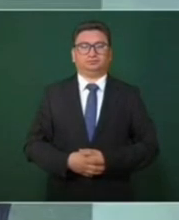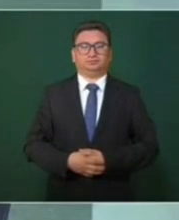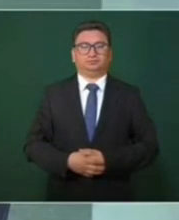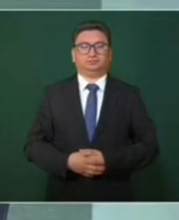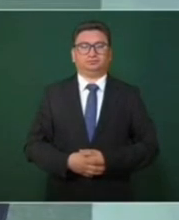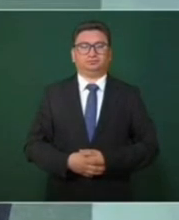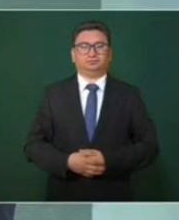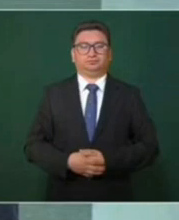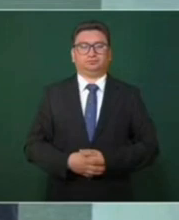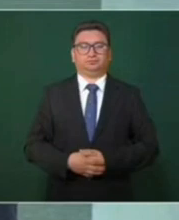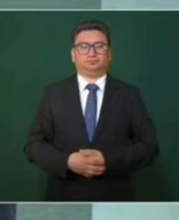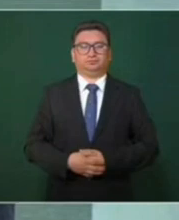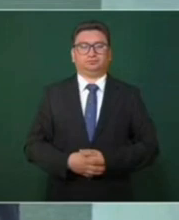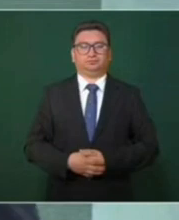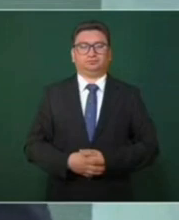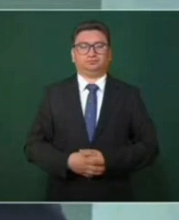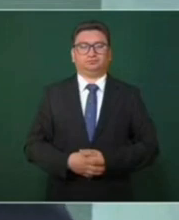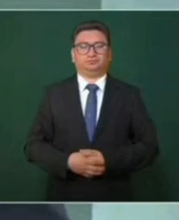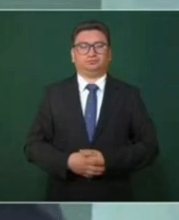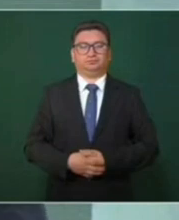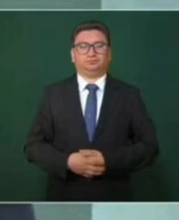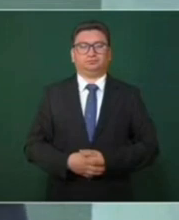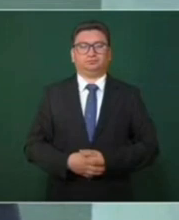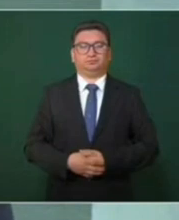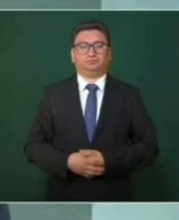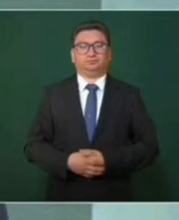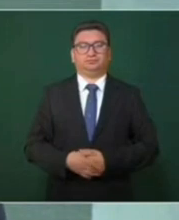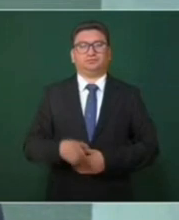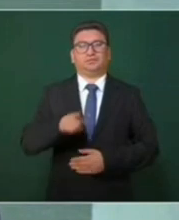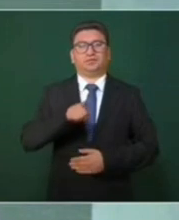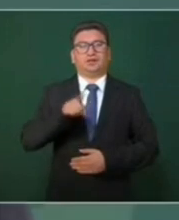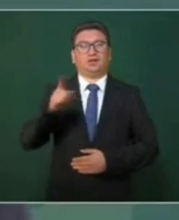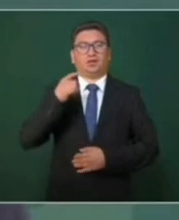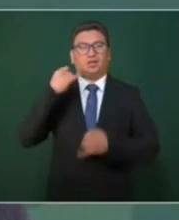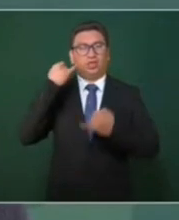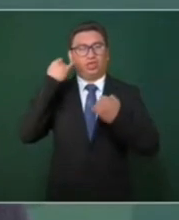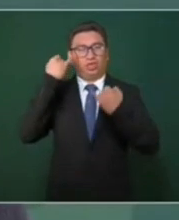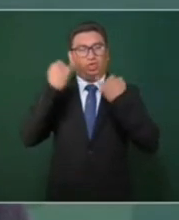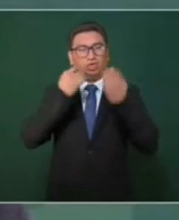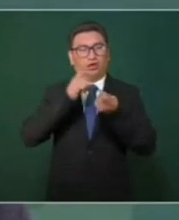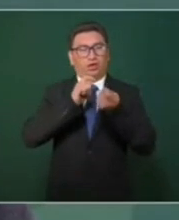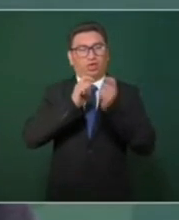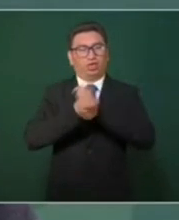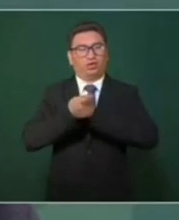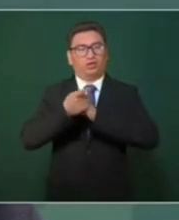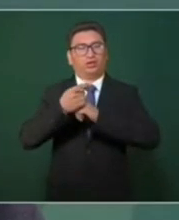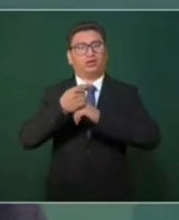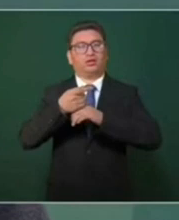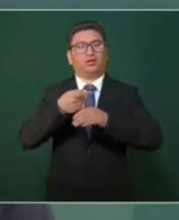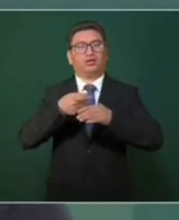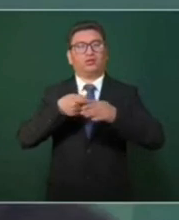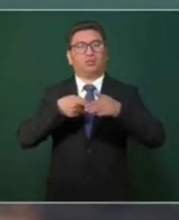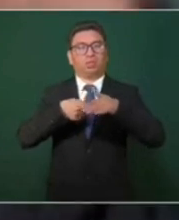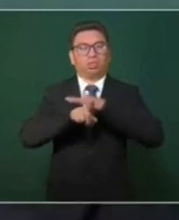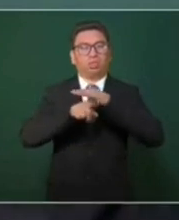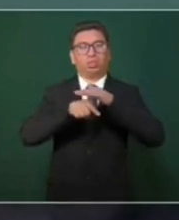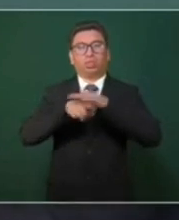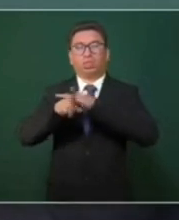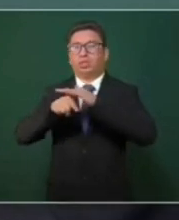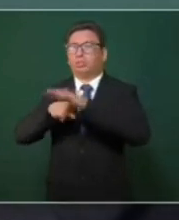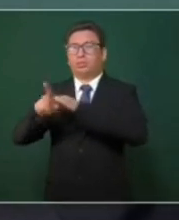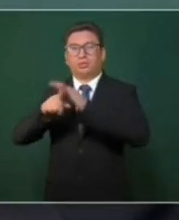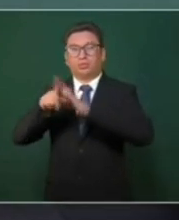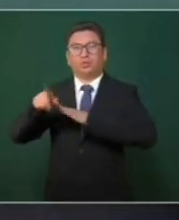manejo tendencioso. La calumnia en grande,